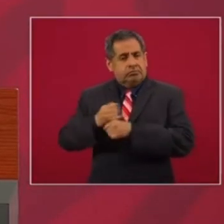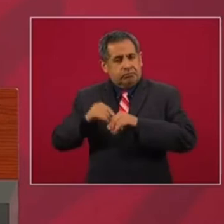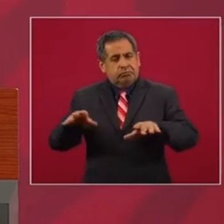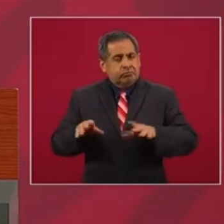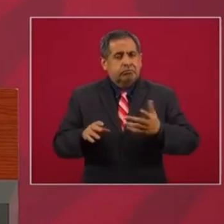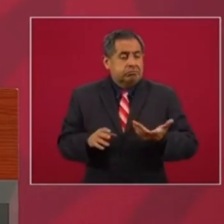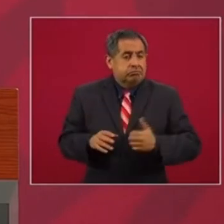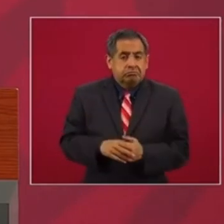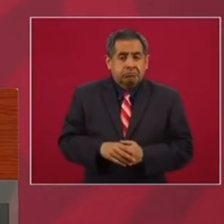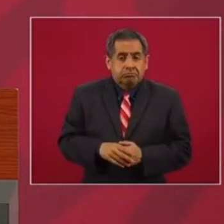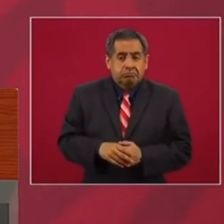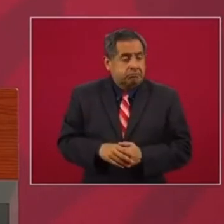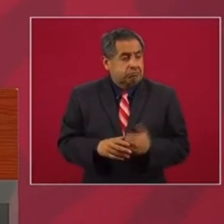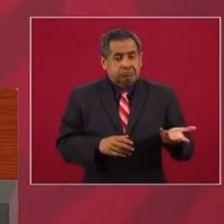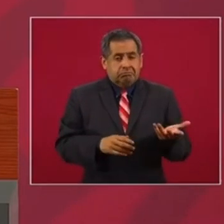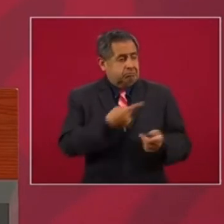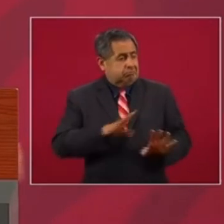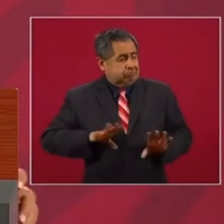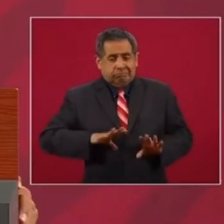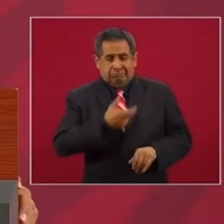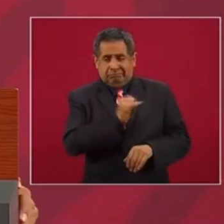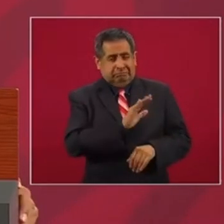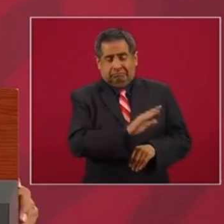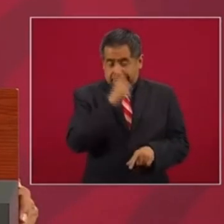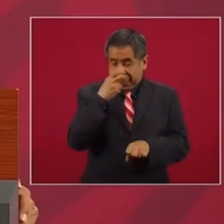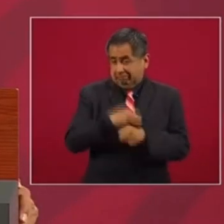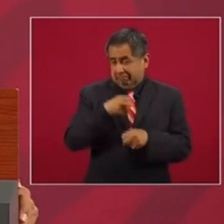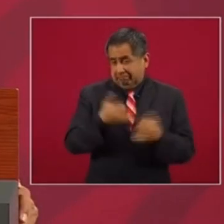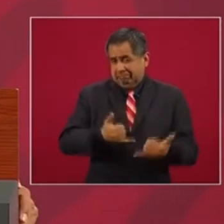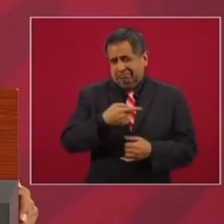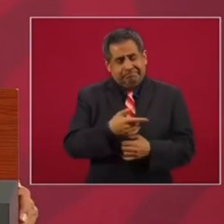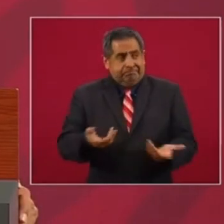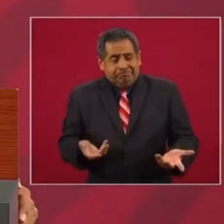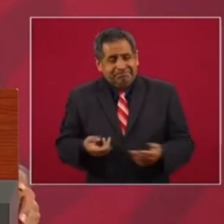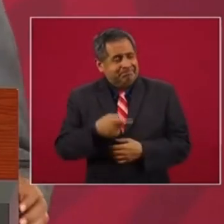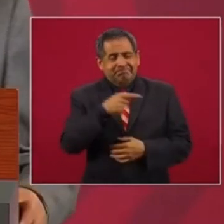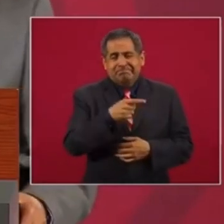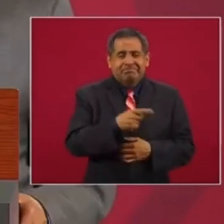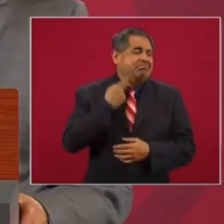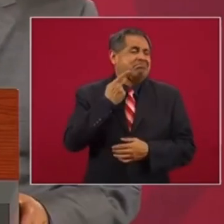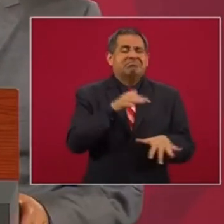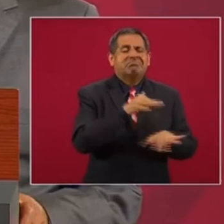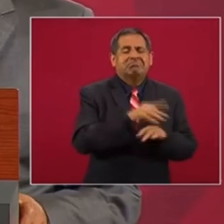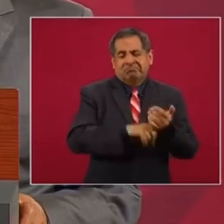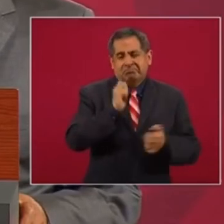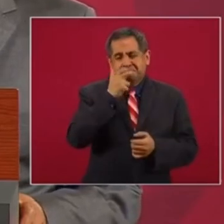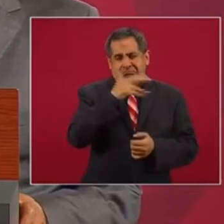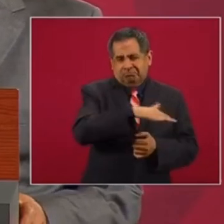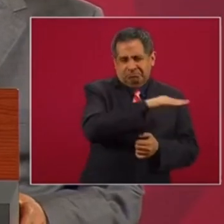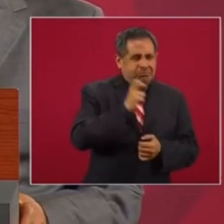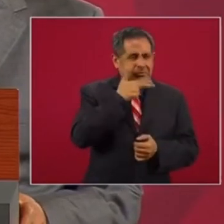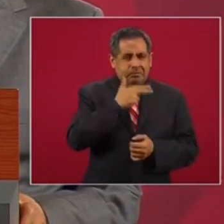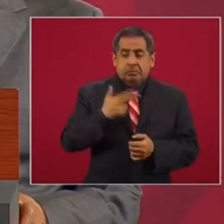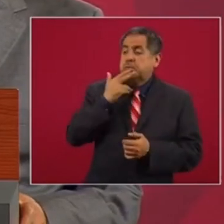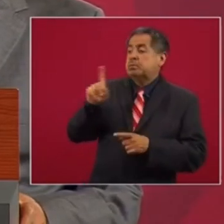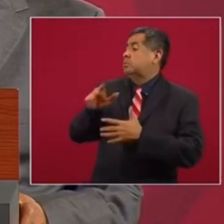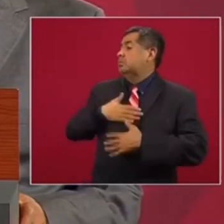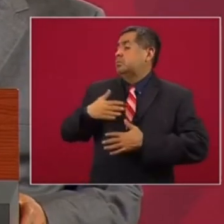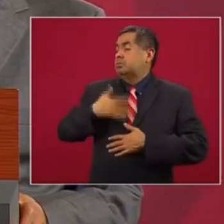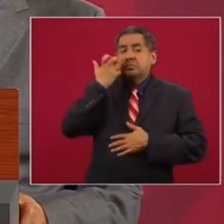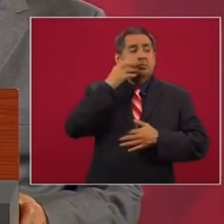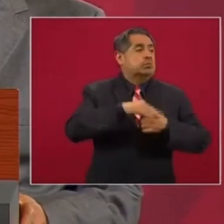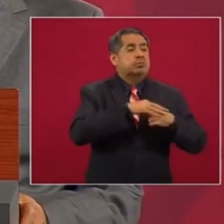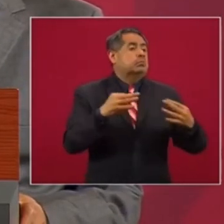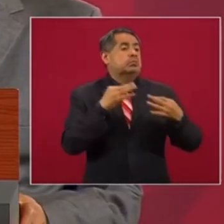por esta actitud intransigente y sobre todo politiquera, el querer utilizar este asunto con